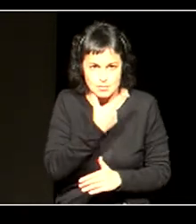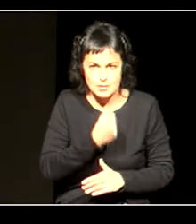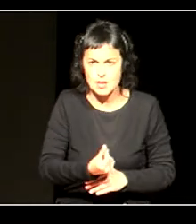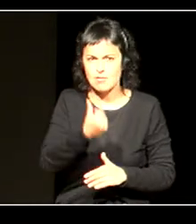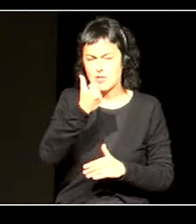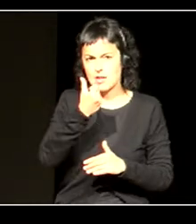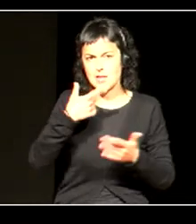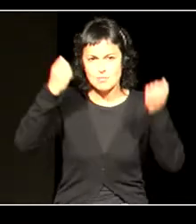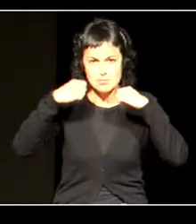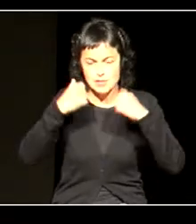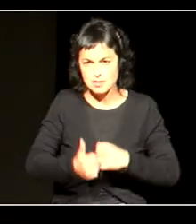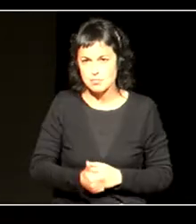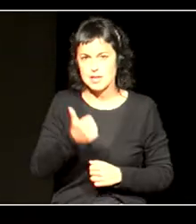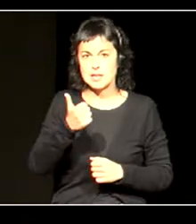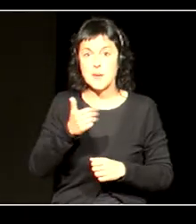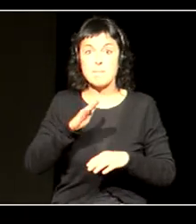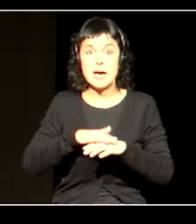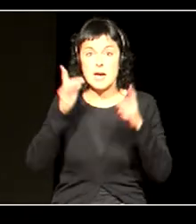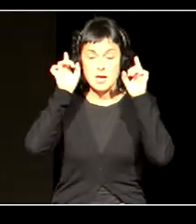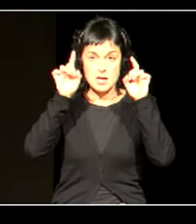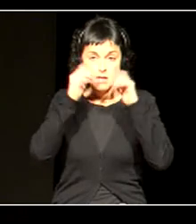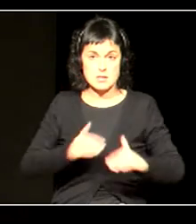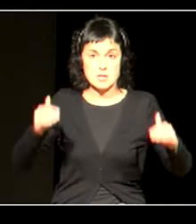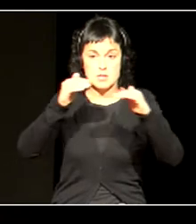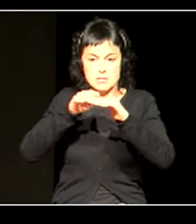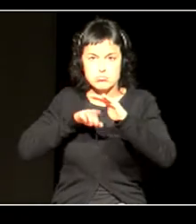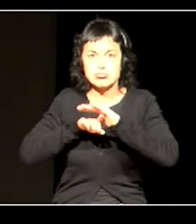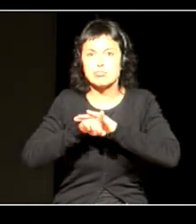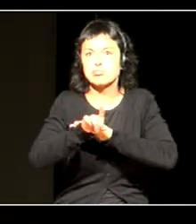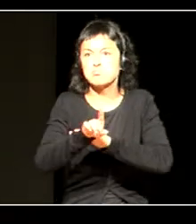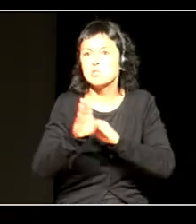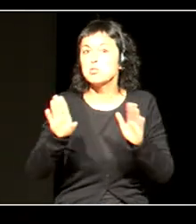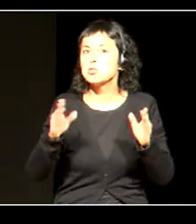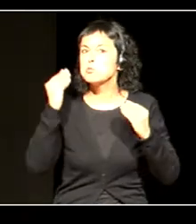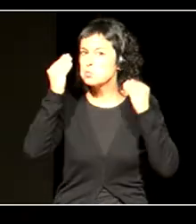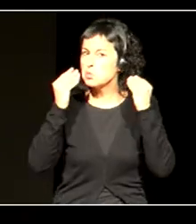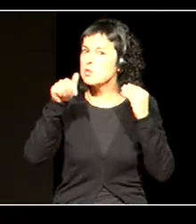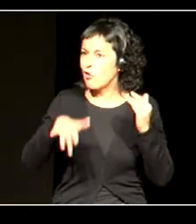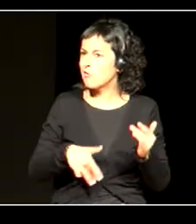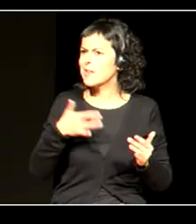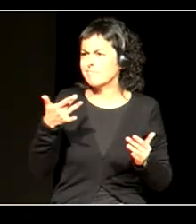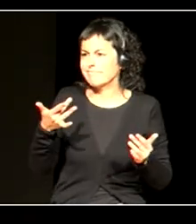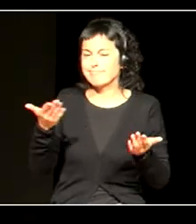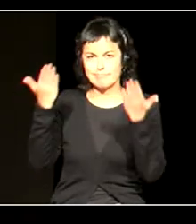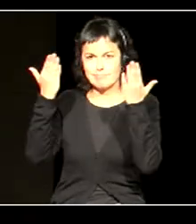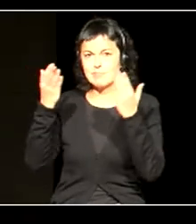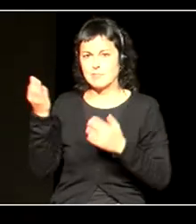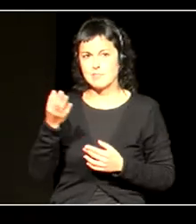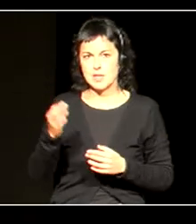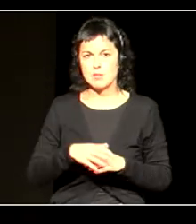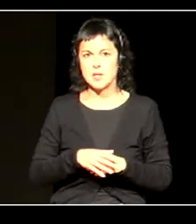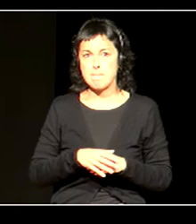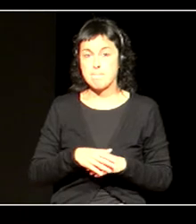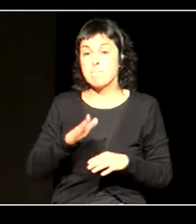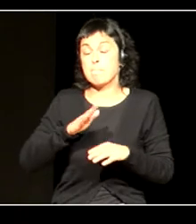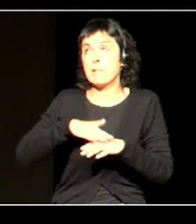la coeducación y, por tanto, creo que el día de hoy es un día para felicitarnos, para recordar y también